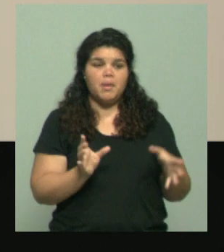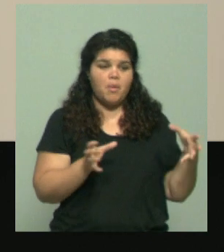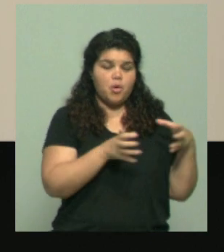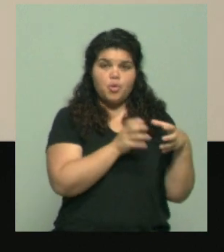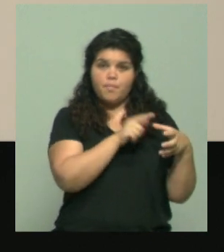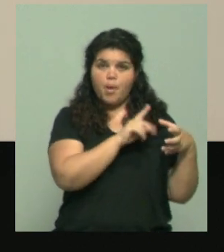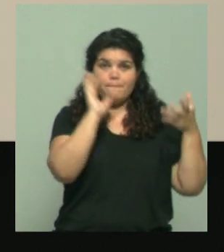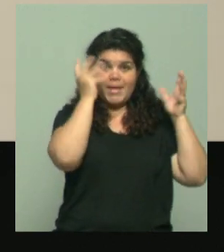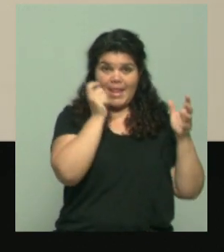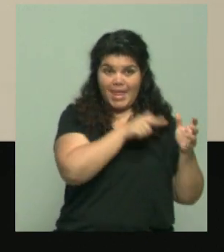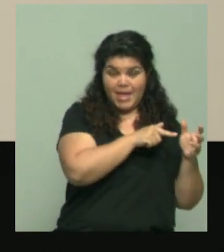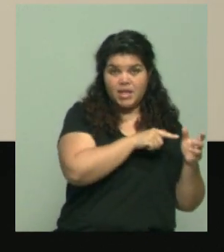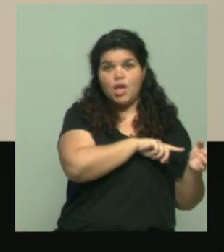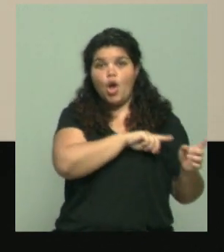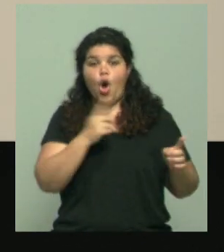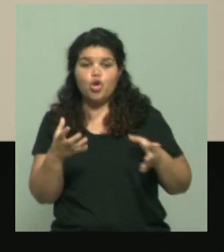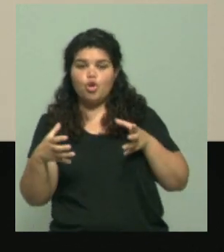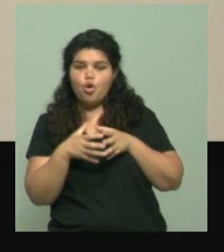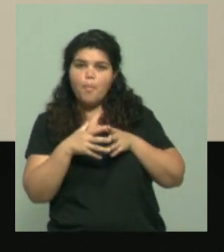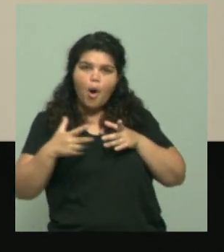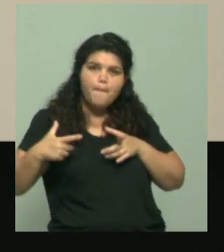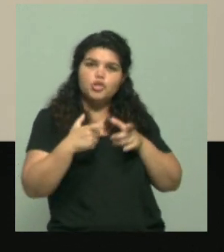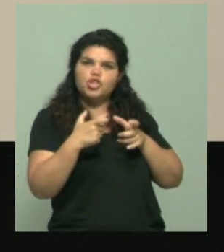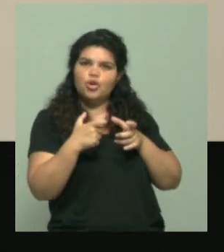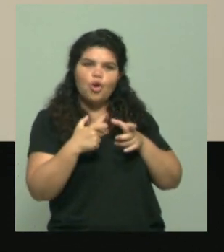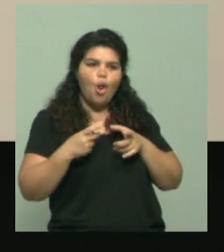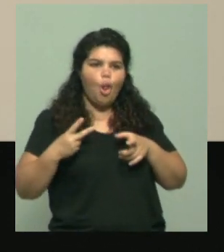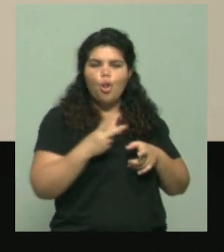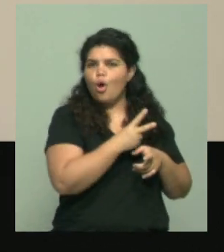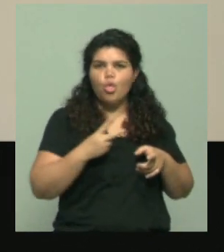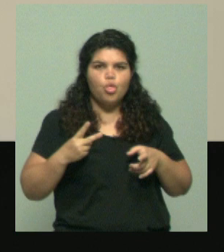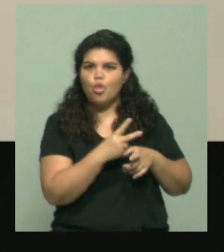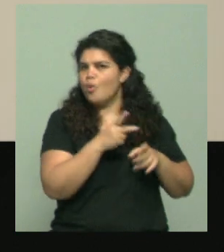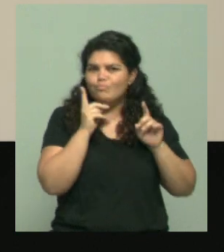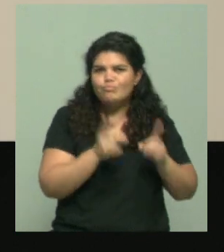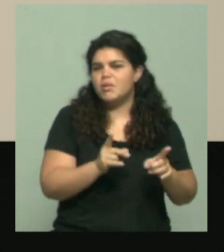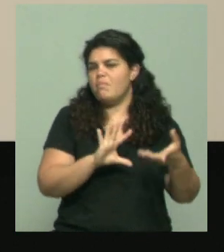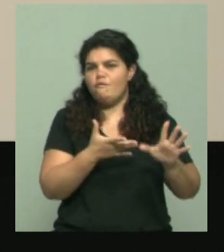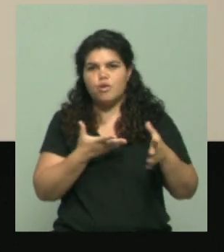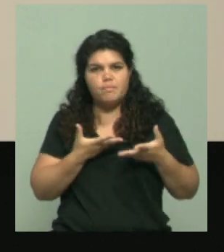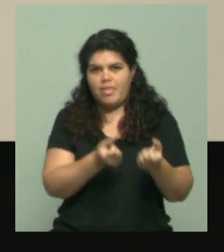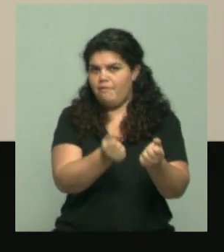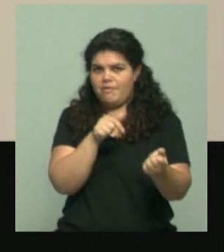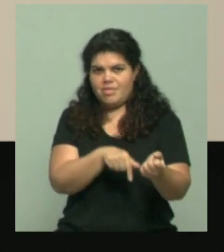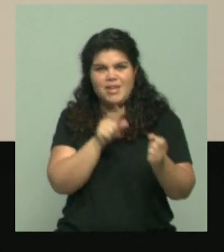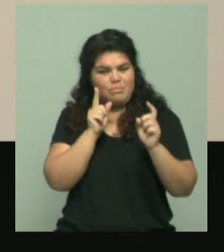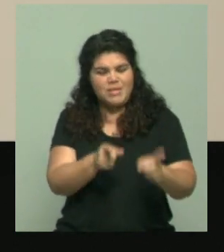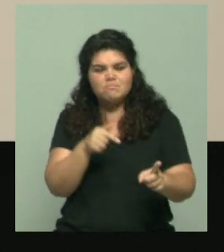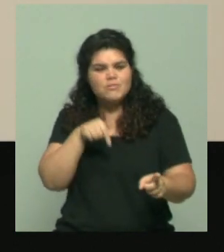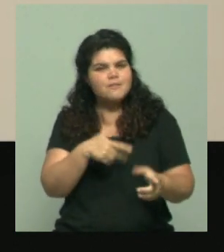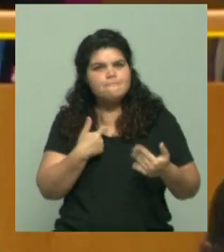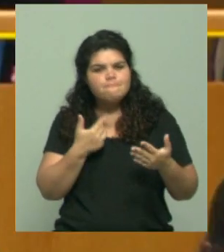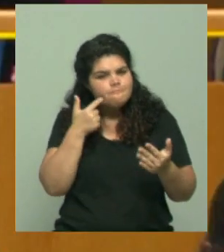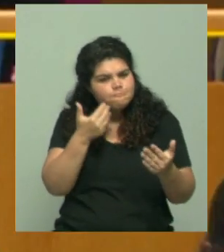sectores absolutamente y radicalmente opositores a mi ley, mismo título. Y es ahí donde creo yo que está faltando esa